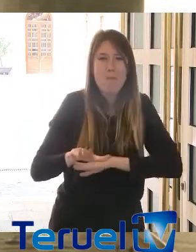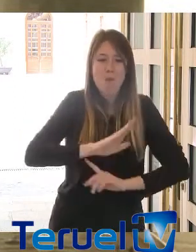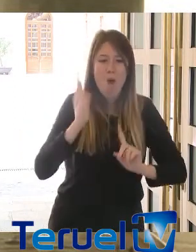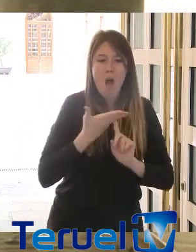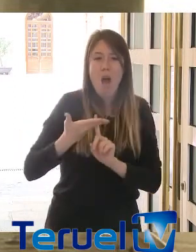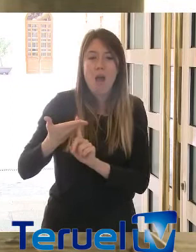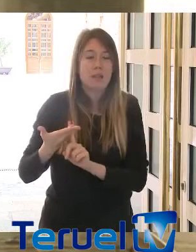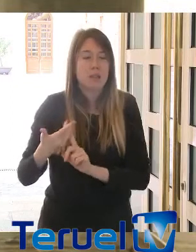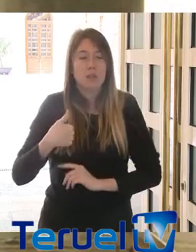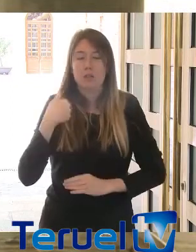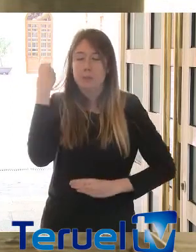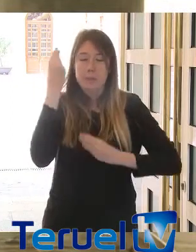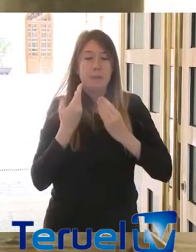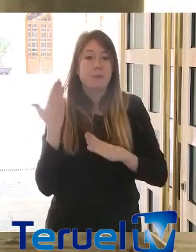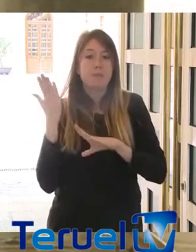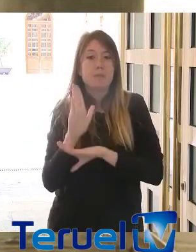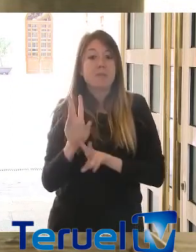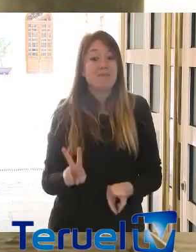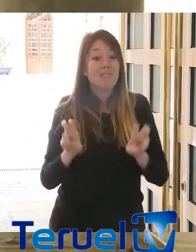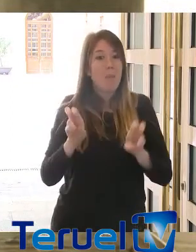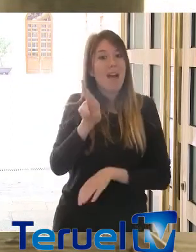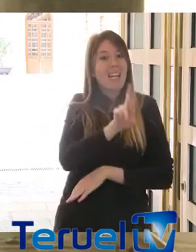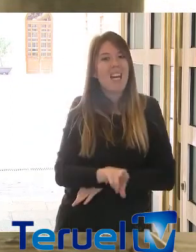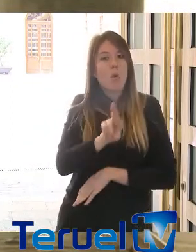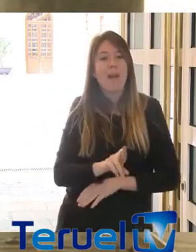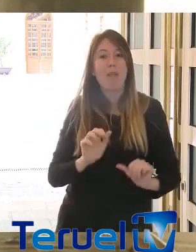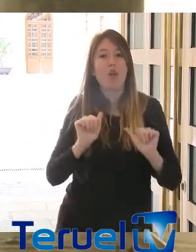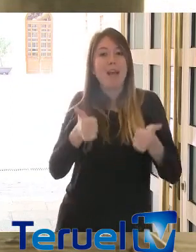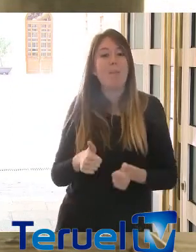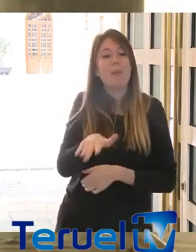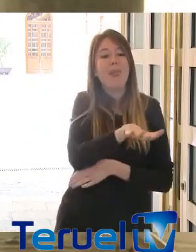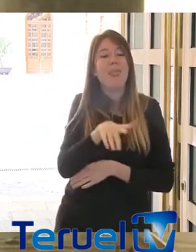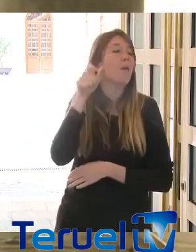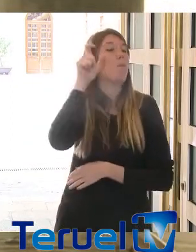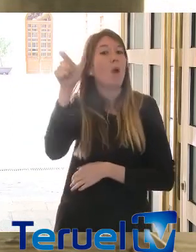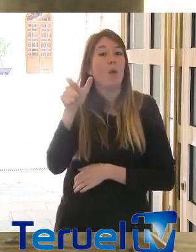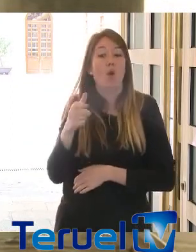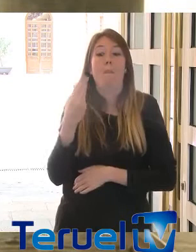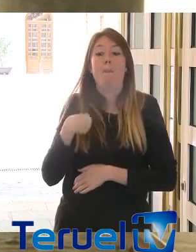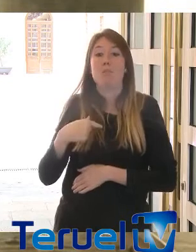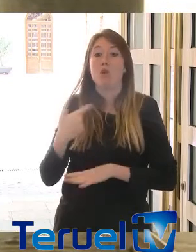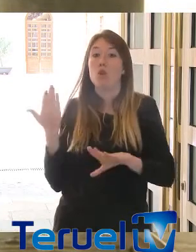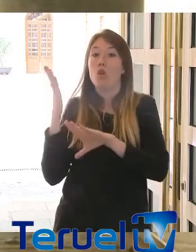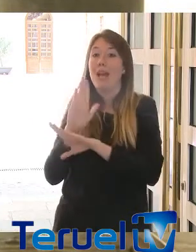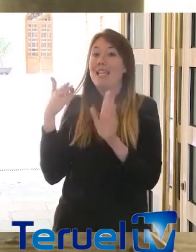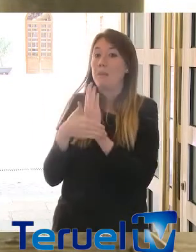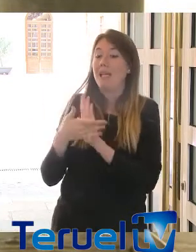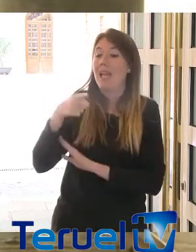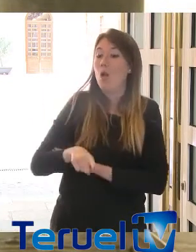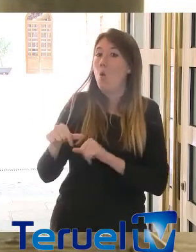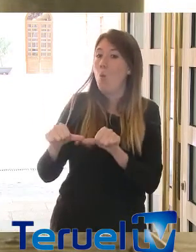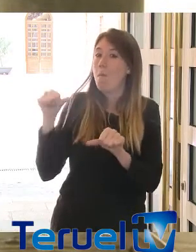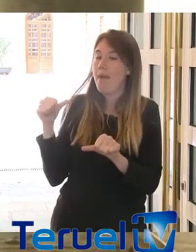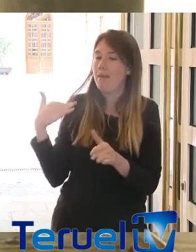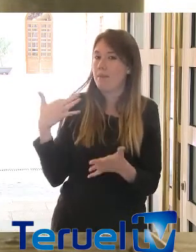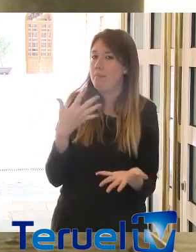definitiva, yo plantearía que la desescalada empezara por ahí, por no hablar de algo que yo ya planteé hace casi un mes, y es